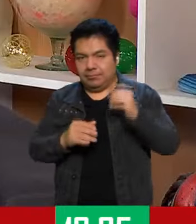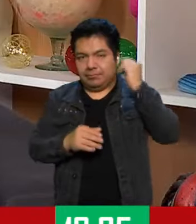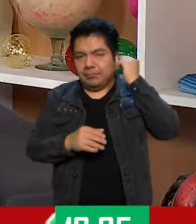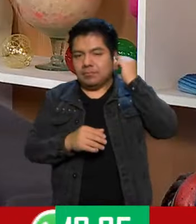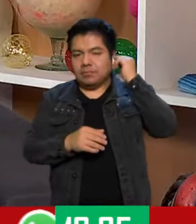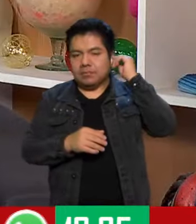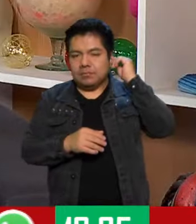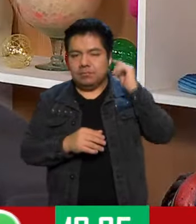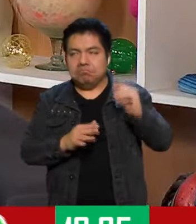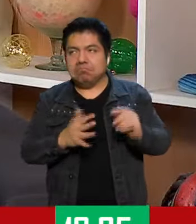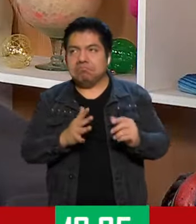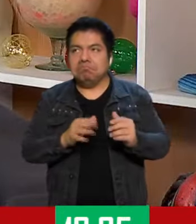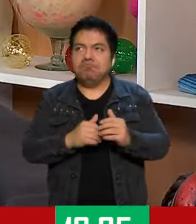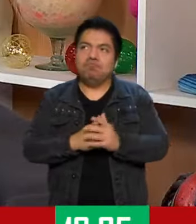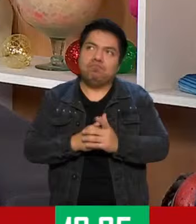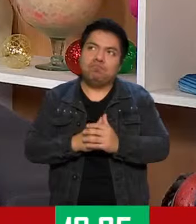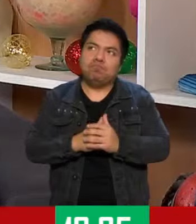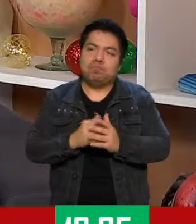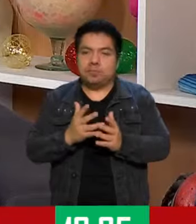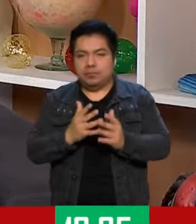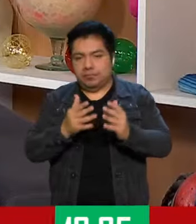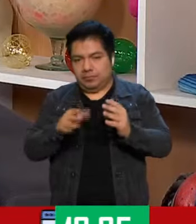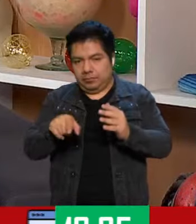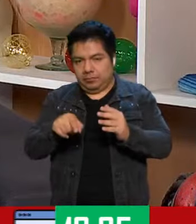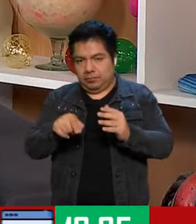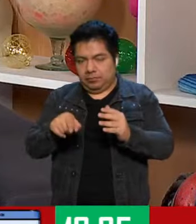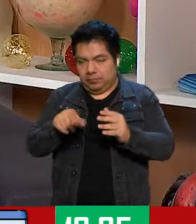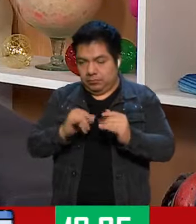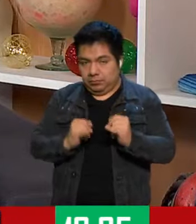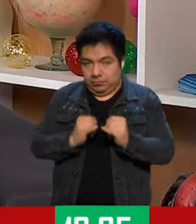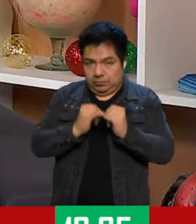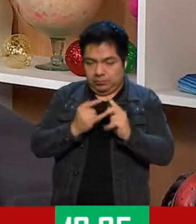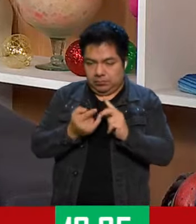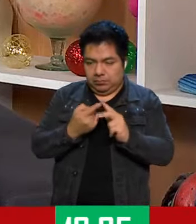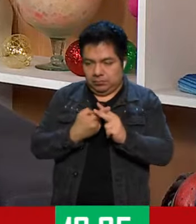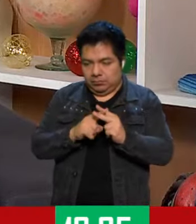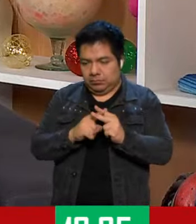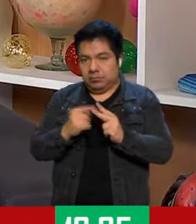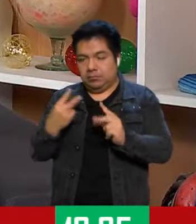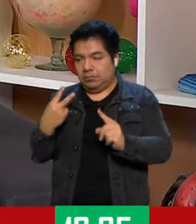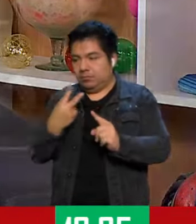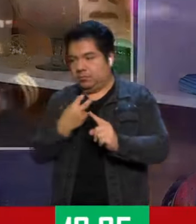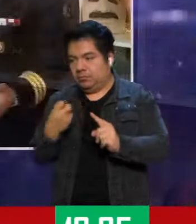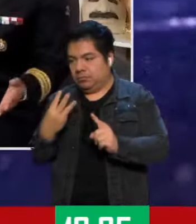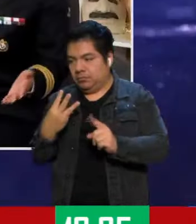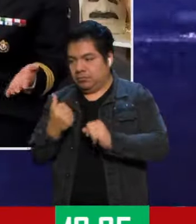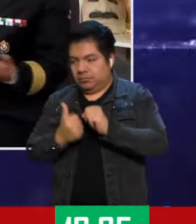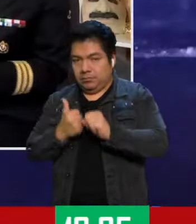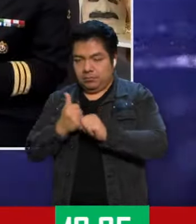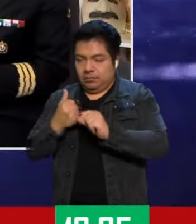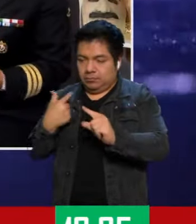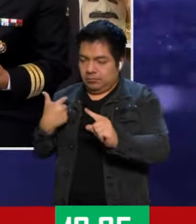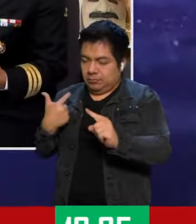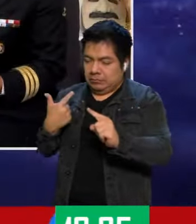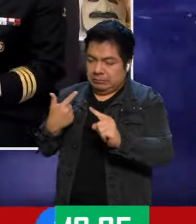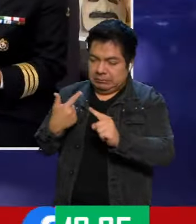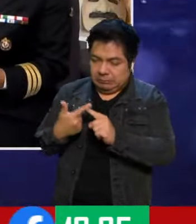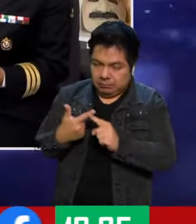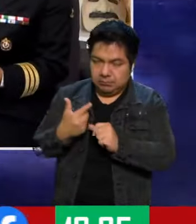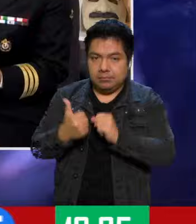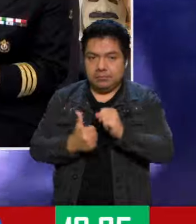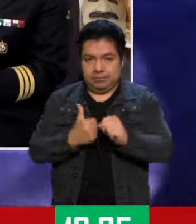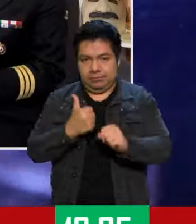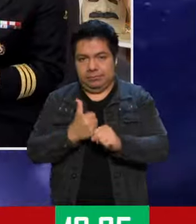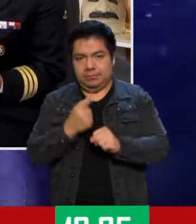desde, vaya, prácticamente desde la creación de la institución, que ya tenemos 203 años. A lo largo de todos estos años,